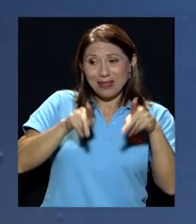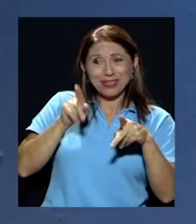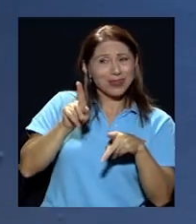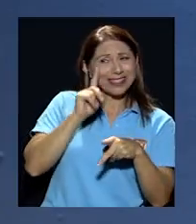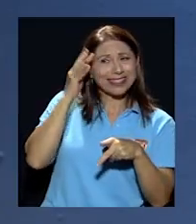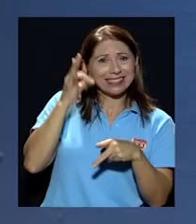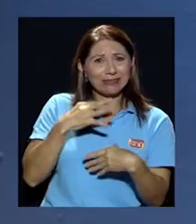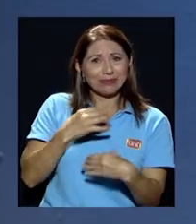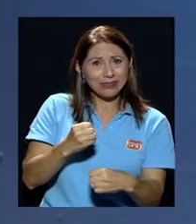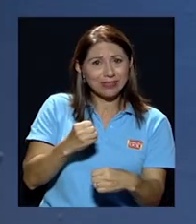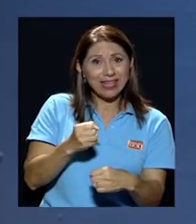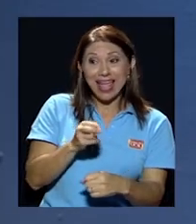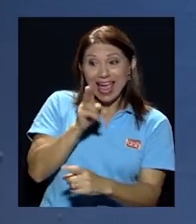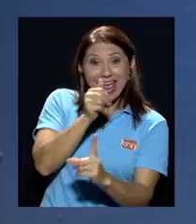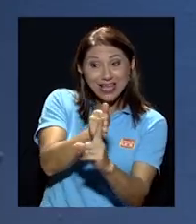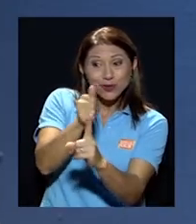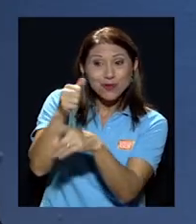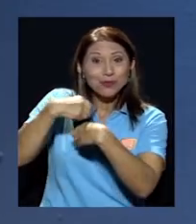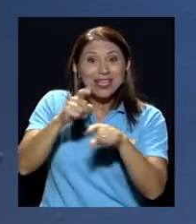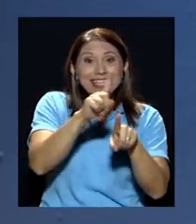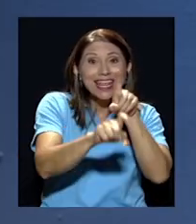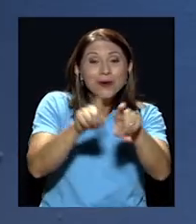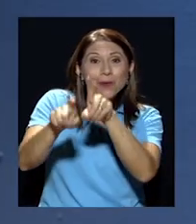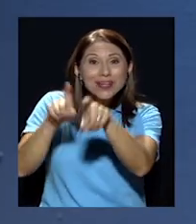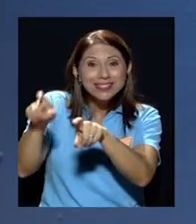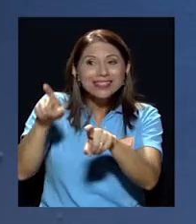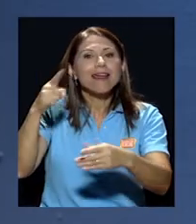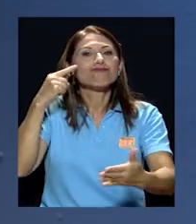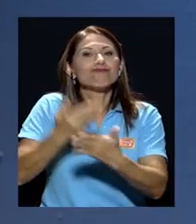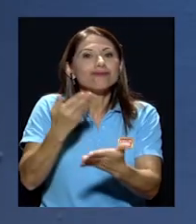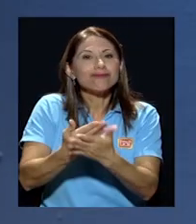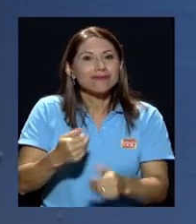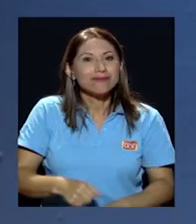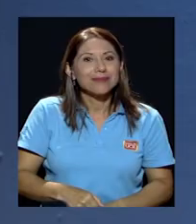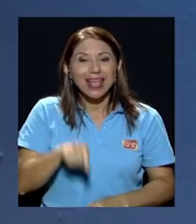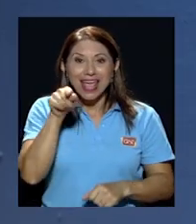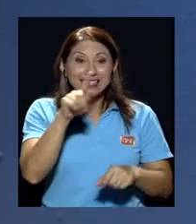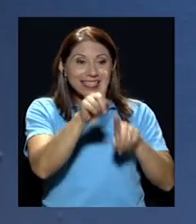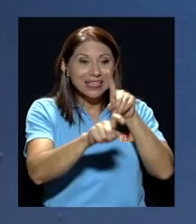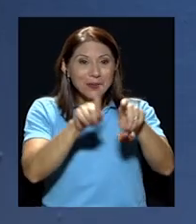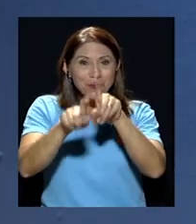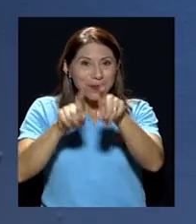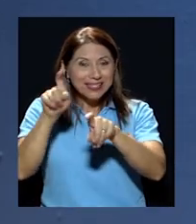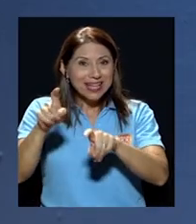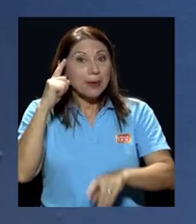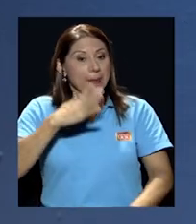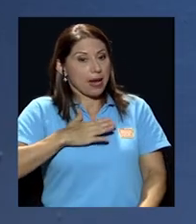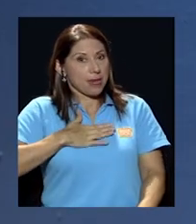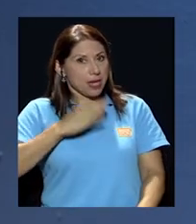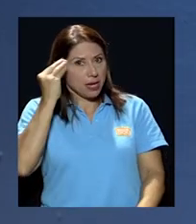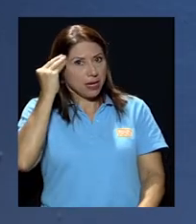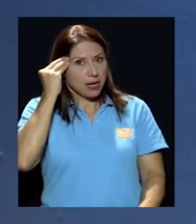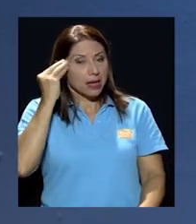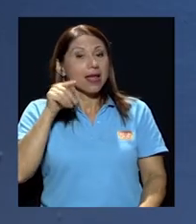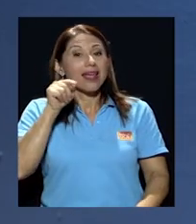las encuestas que ellos mismos hacen encuestas para mí a su vez y también es un tema que trato en el libro el tema de las